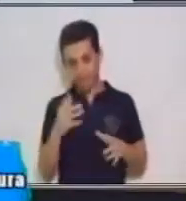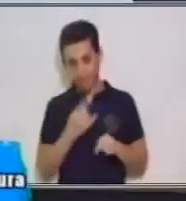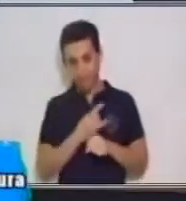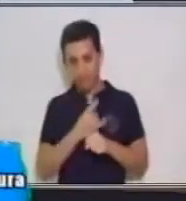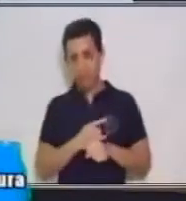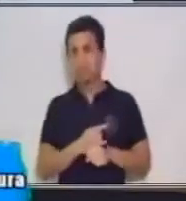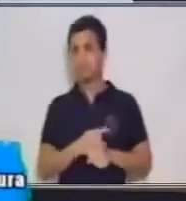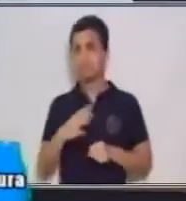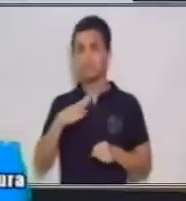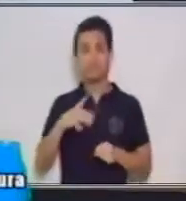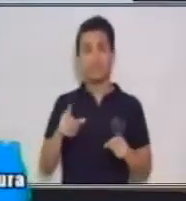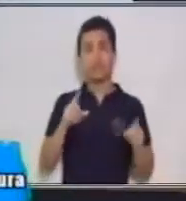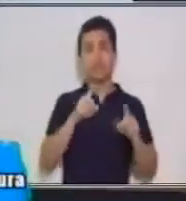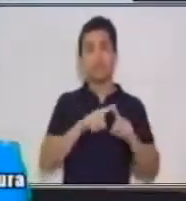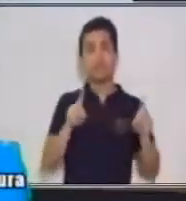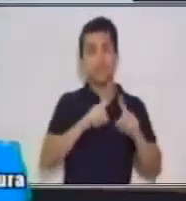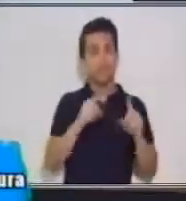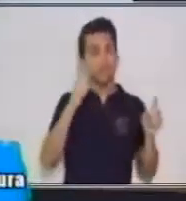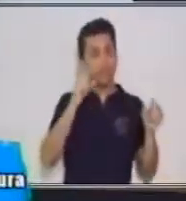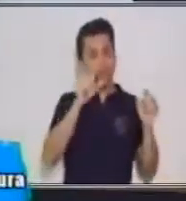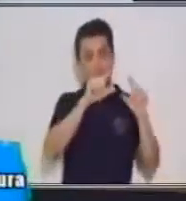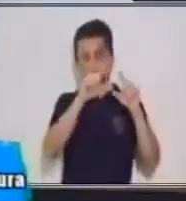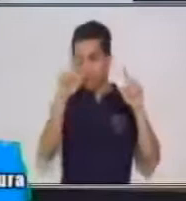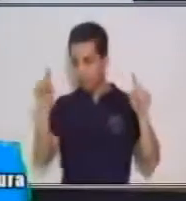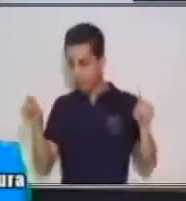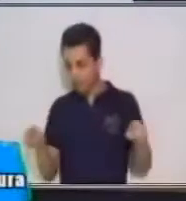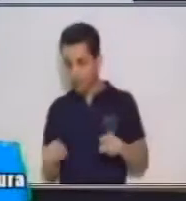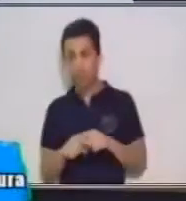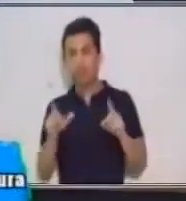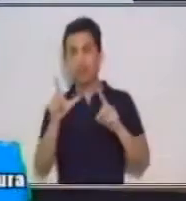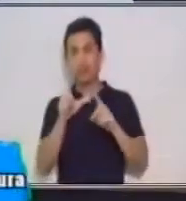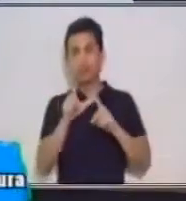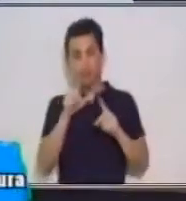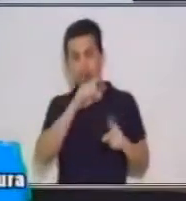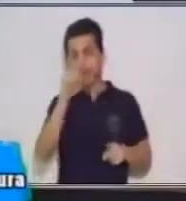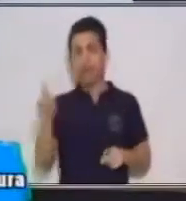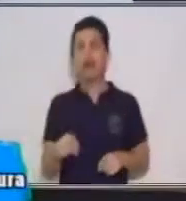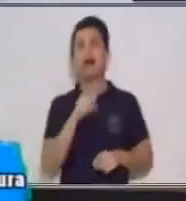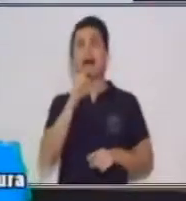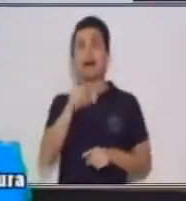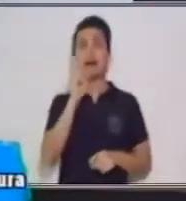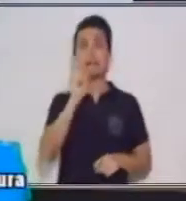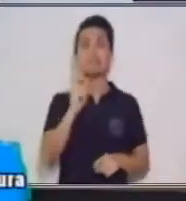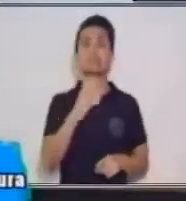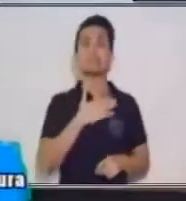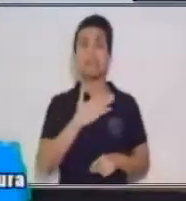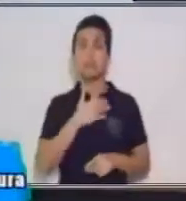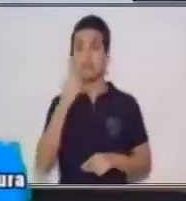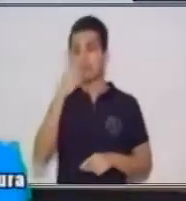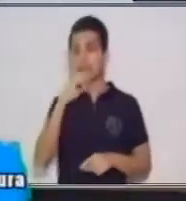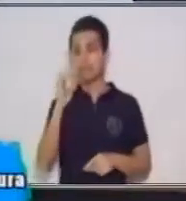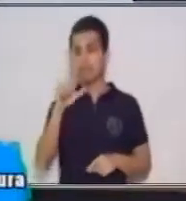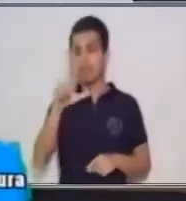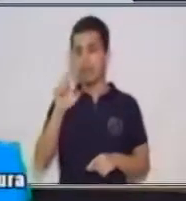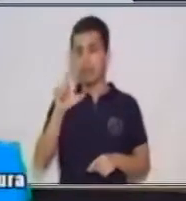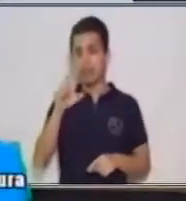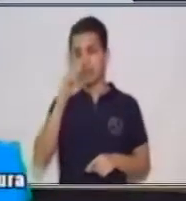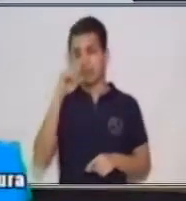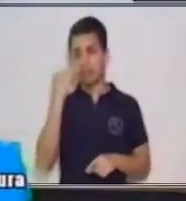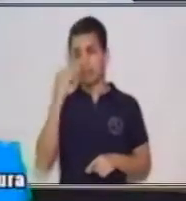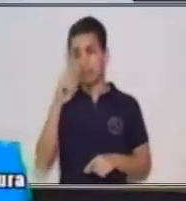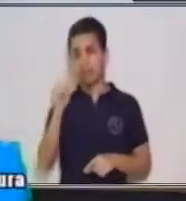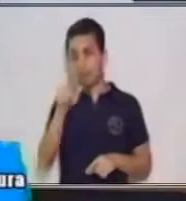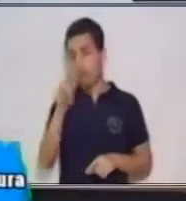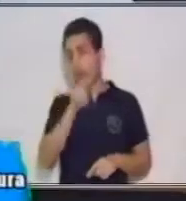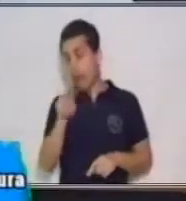hay un cuadro, varias letras y tú buscas palabras. Este tipo de lectura es selectiva. No lees las demás